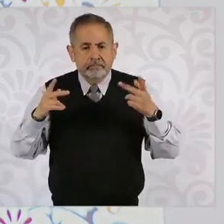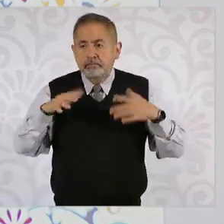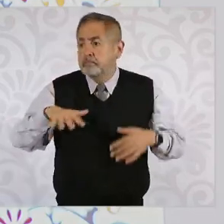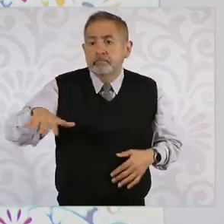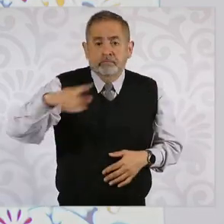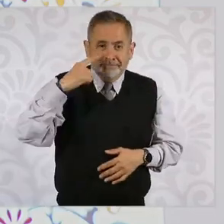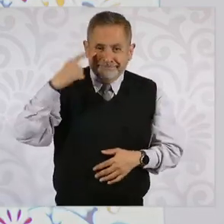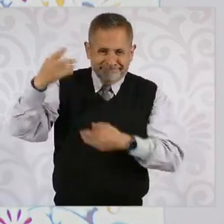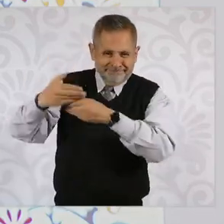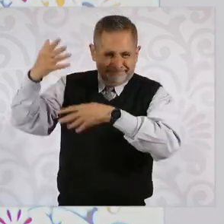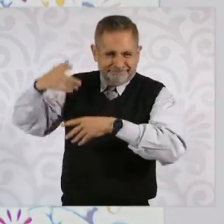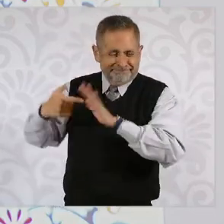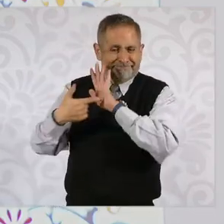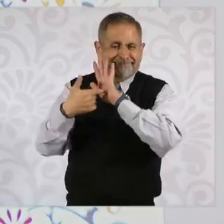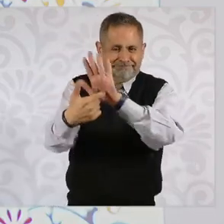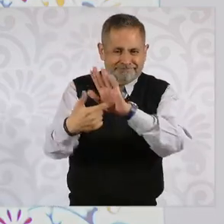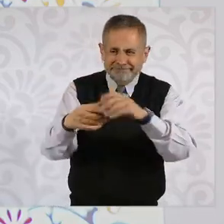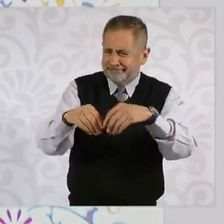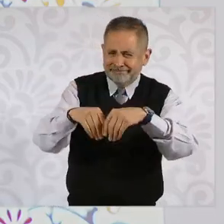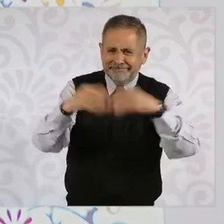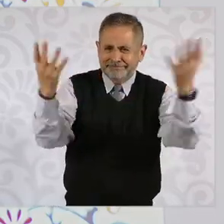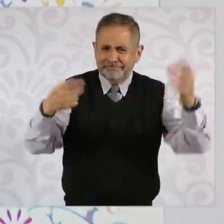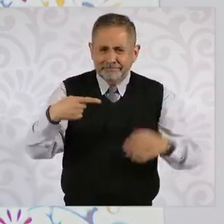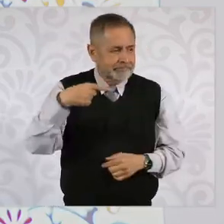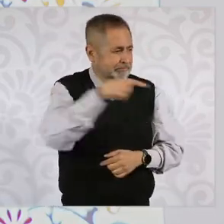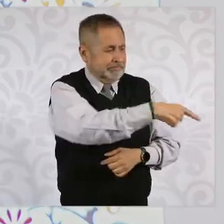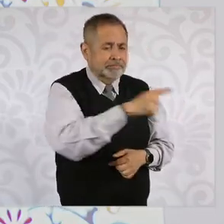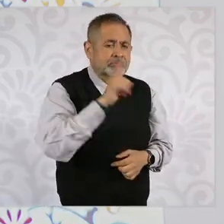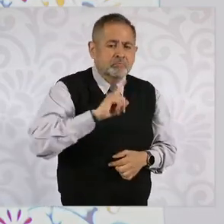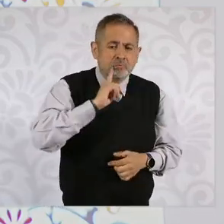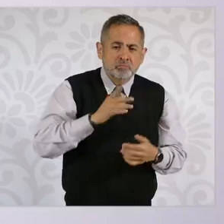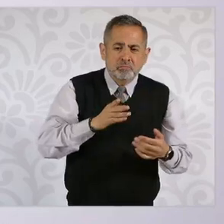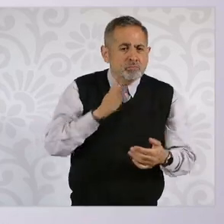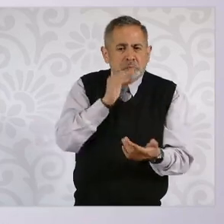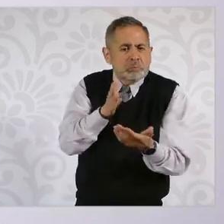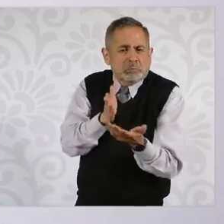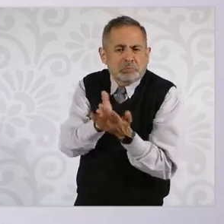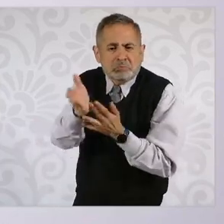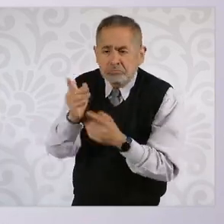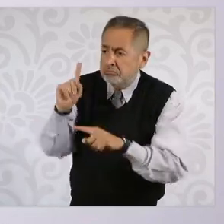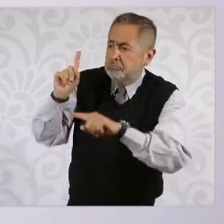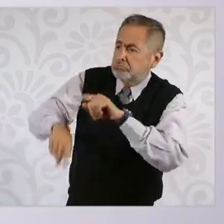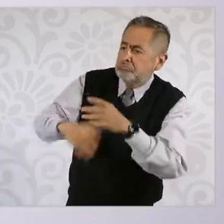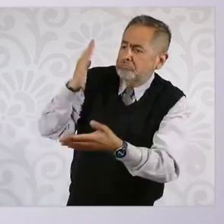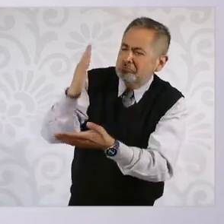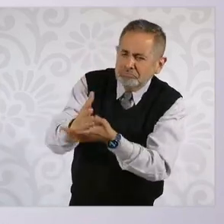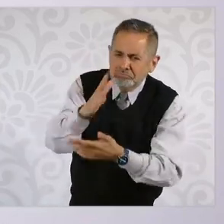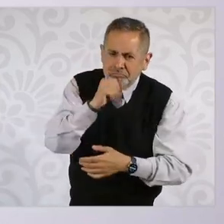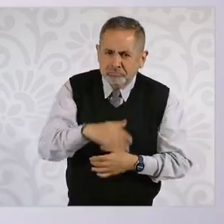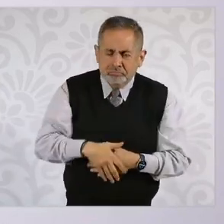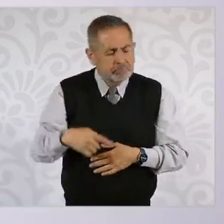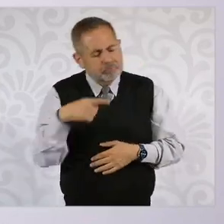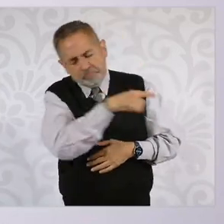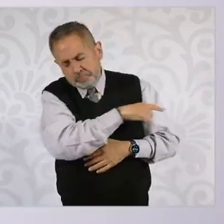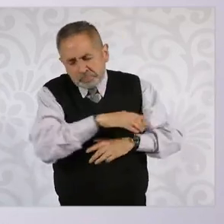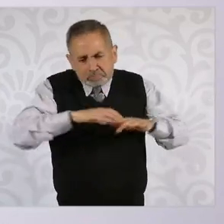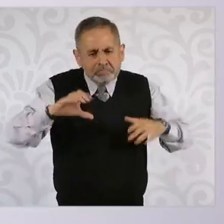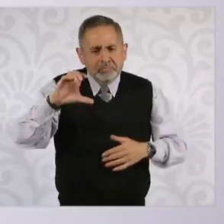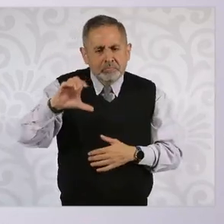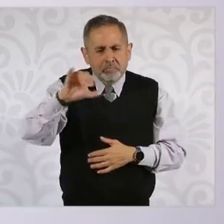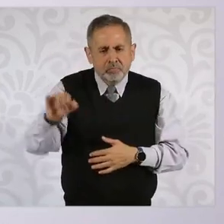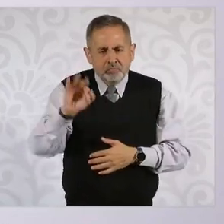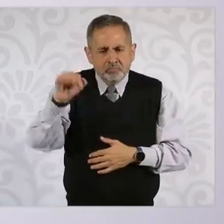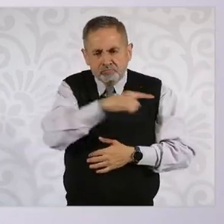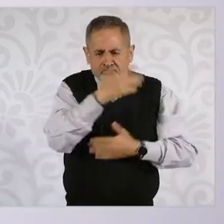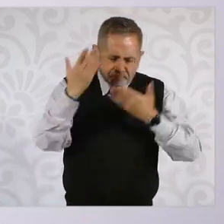y notorio con lo que presente, pues no está en sus funciones esta suspensión. Entonces, que lo analice el Consejo de la Judicatura.